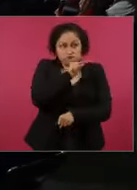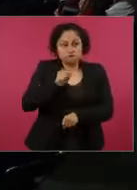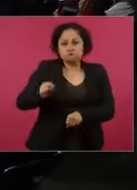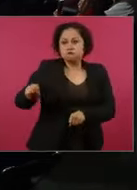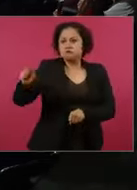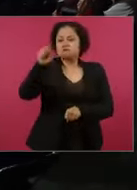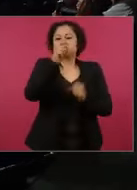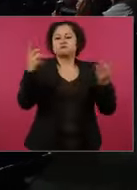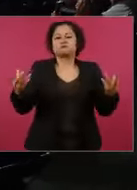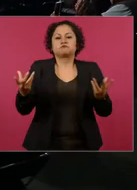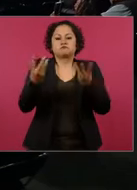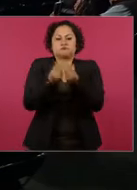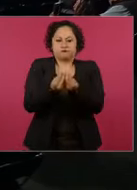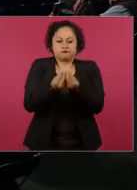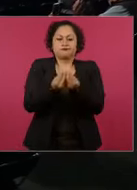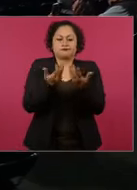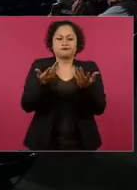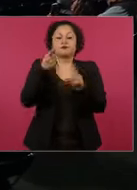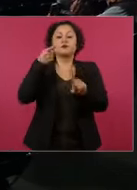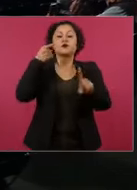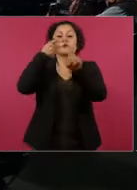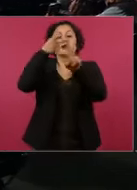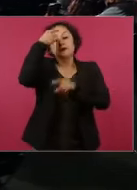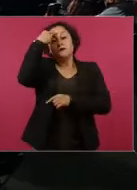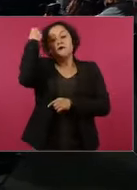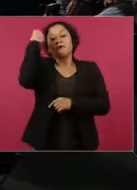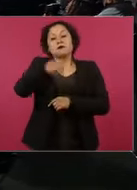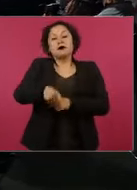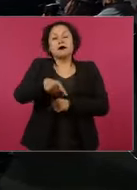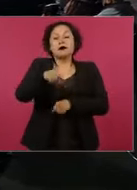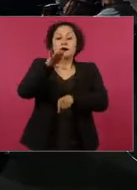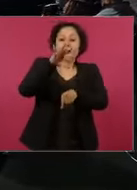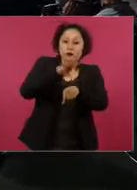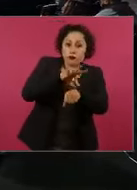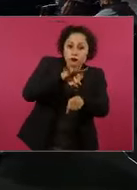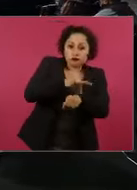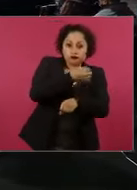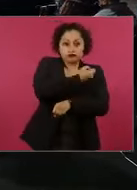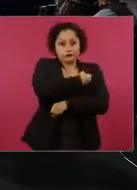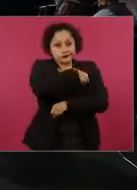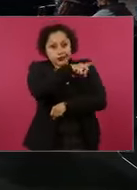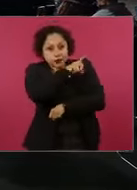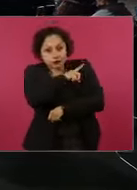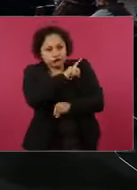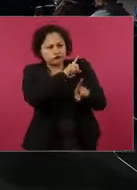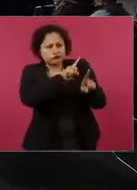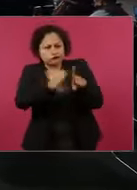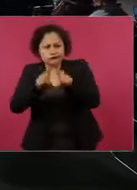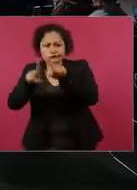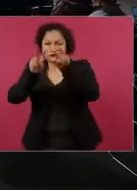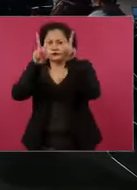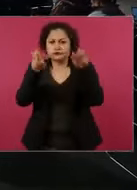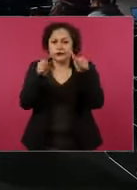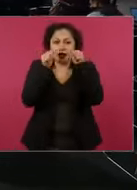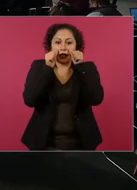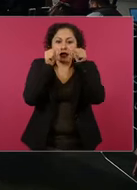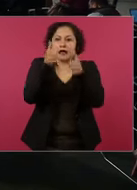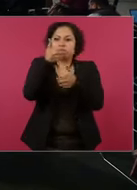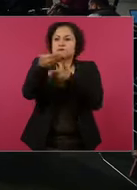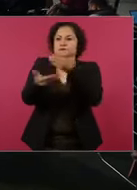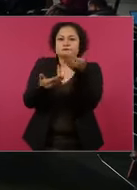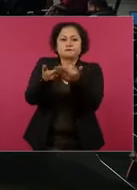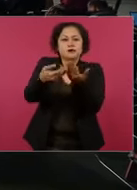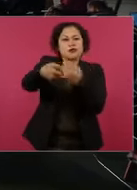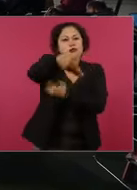atención universal y gratuita, porque además